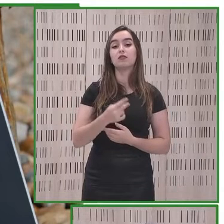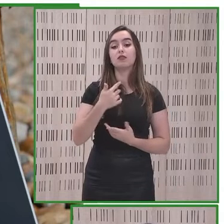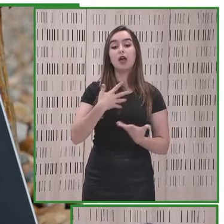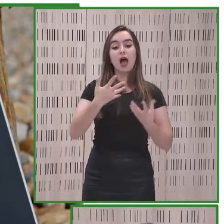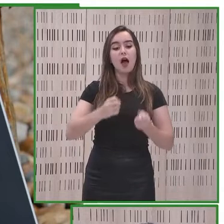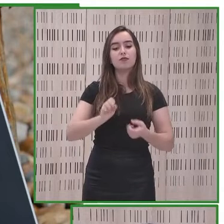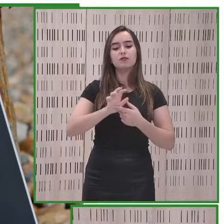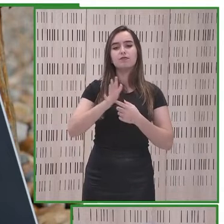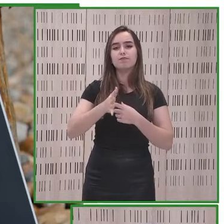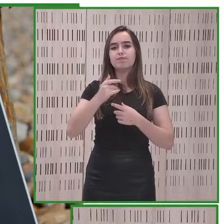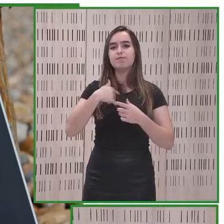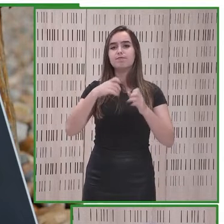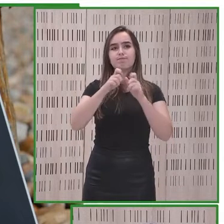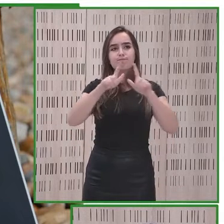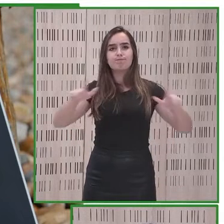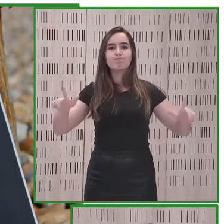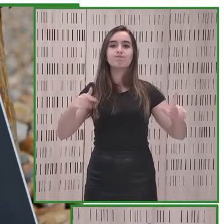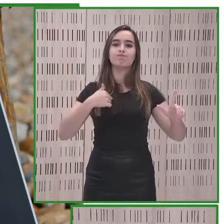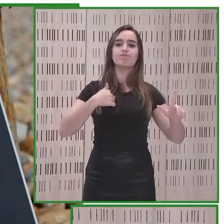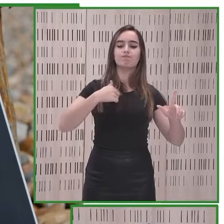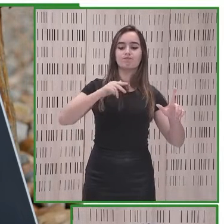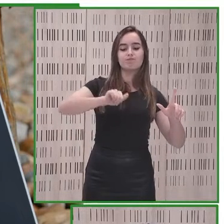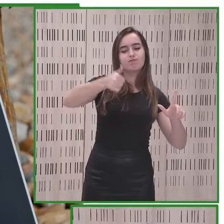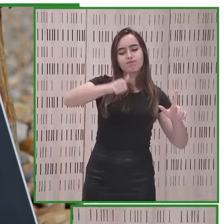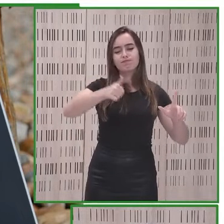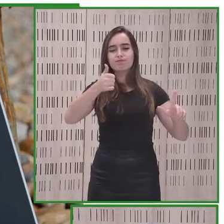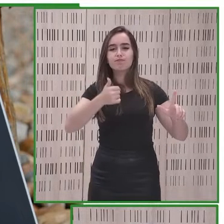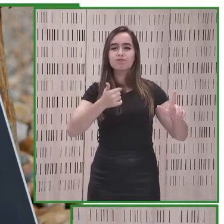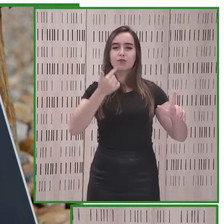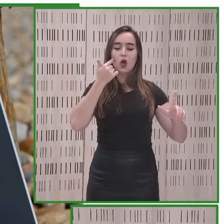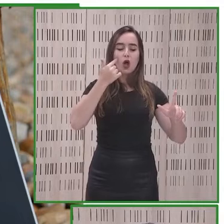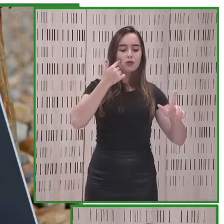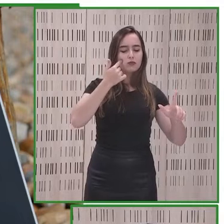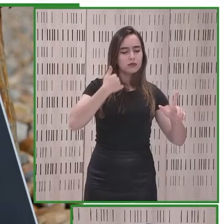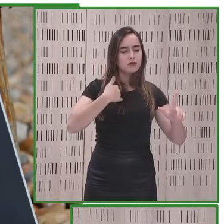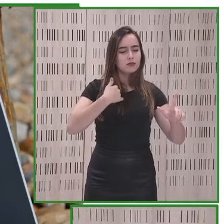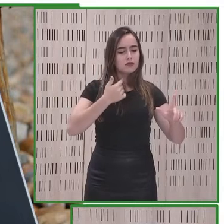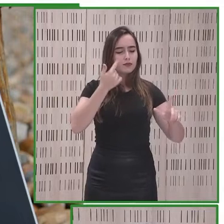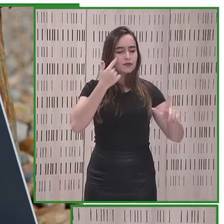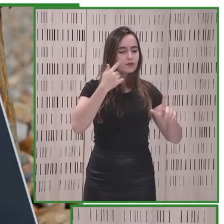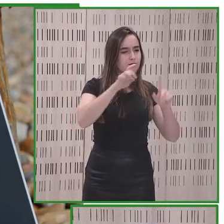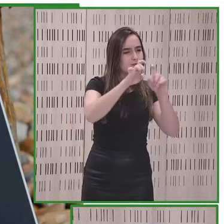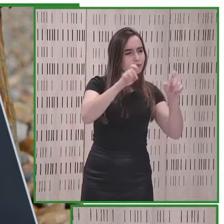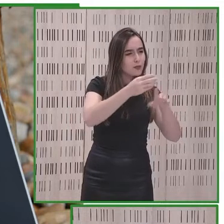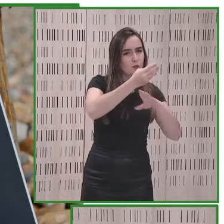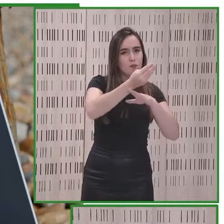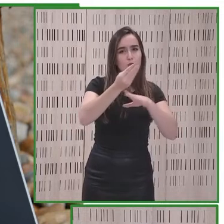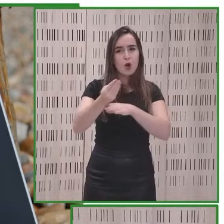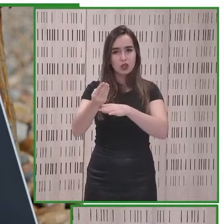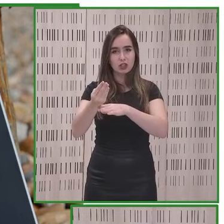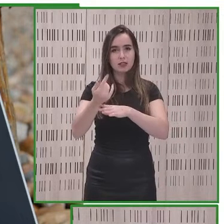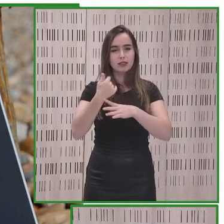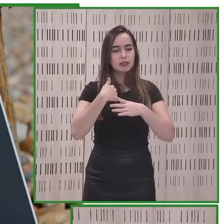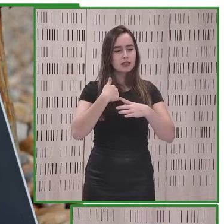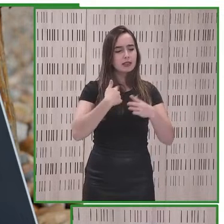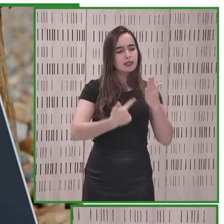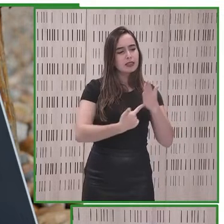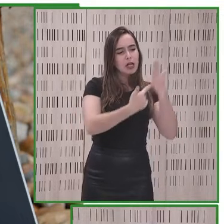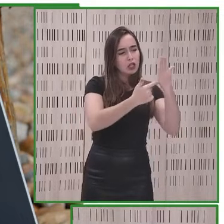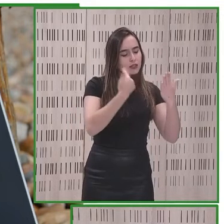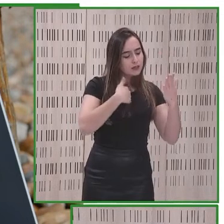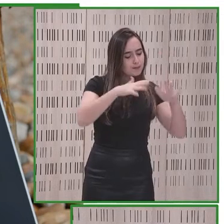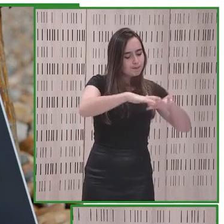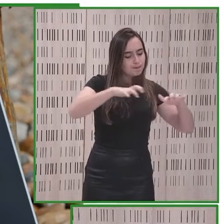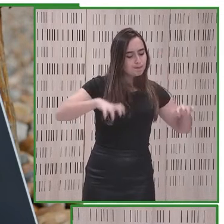certificación propios para certificar la accesibilidad de productos tecnológicos.